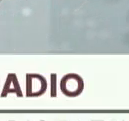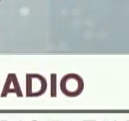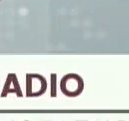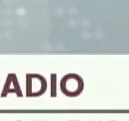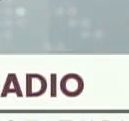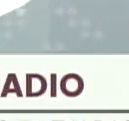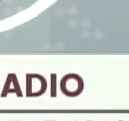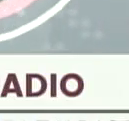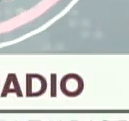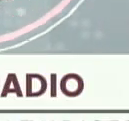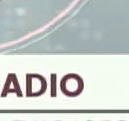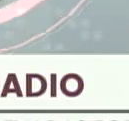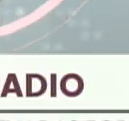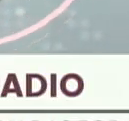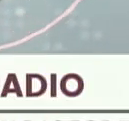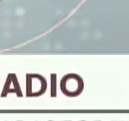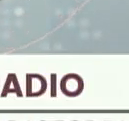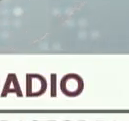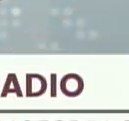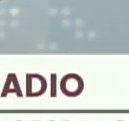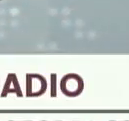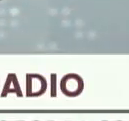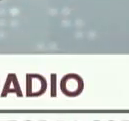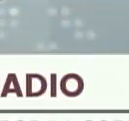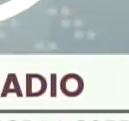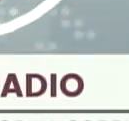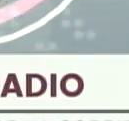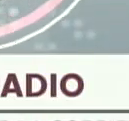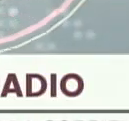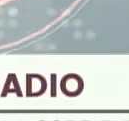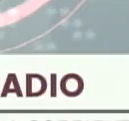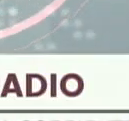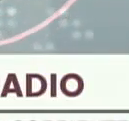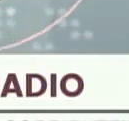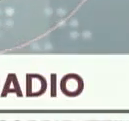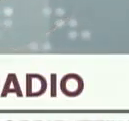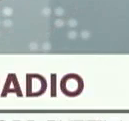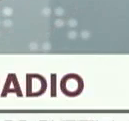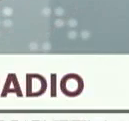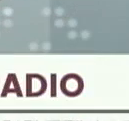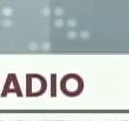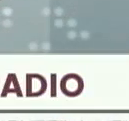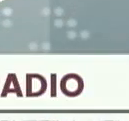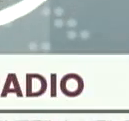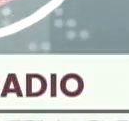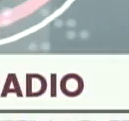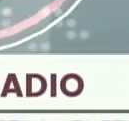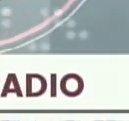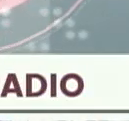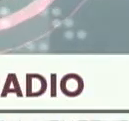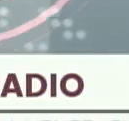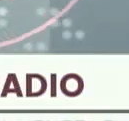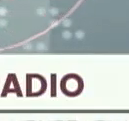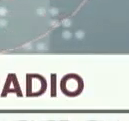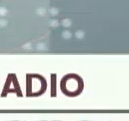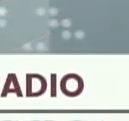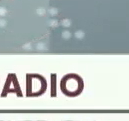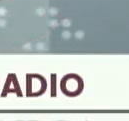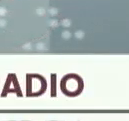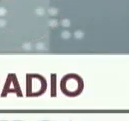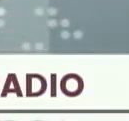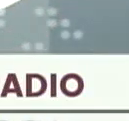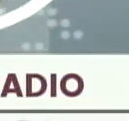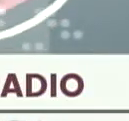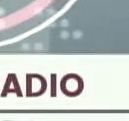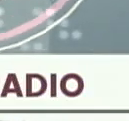casos que se presentaron y un despistaje. Nosotros trabajamos con una encuesta, Julio, donde más de 19 millones de personas han contestado